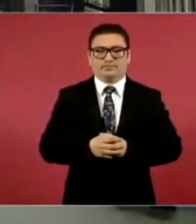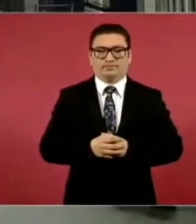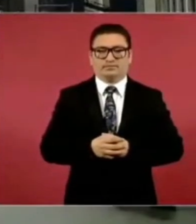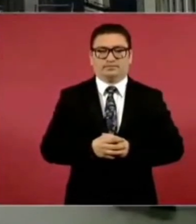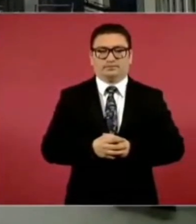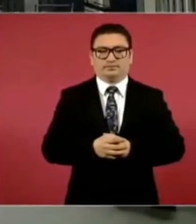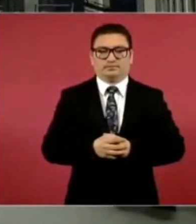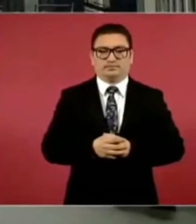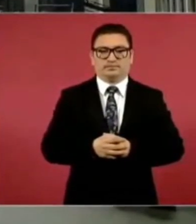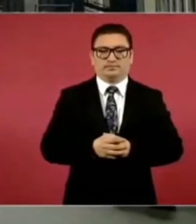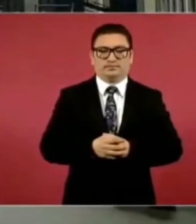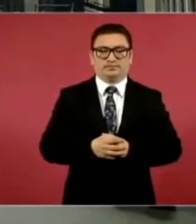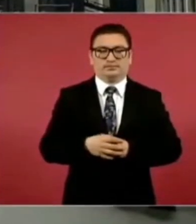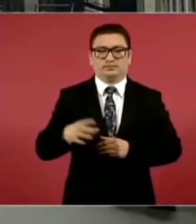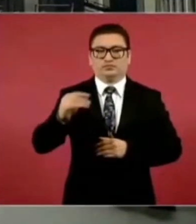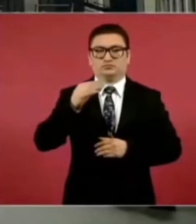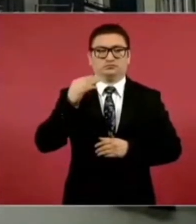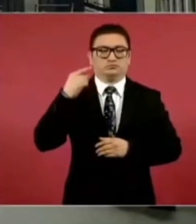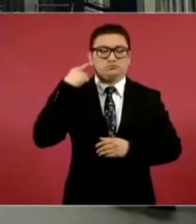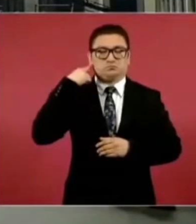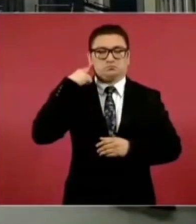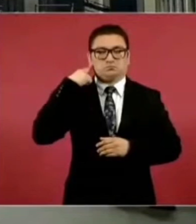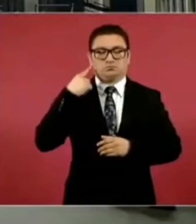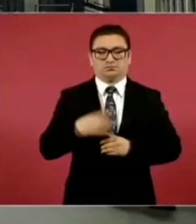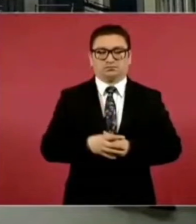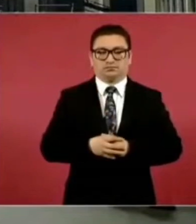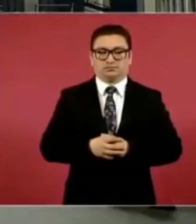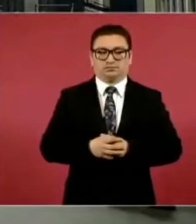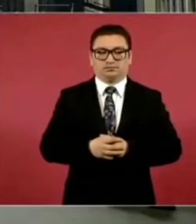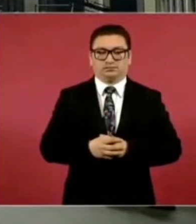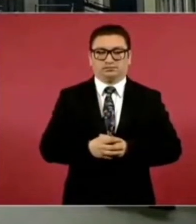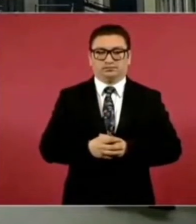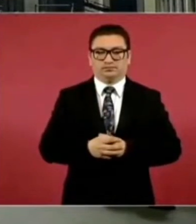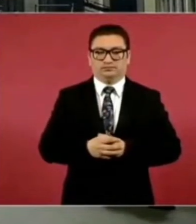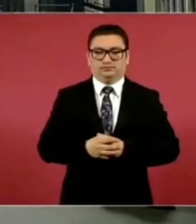dice si va a tomar el proyecto ferroviario qué opinión le merece la doctora del presidente